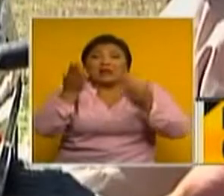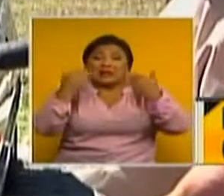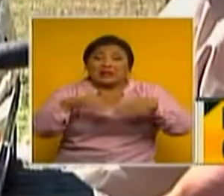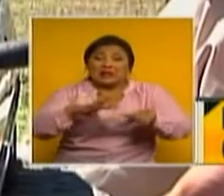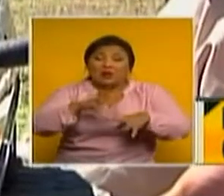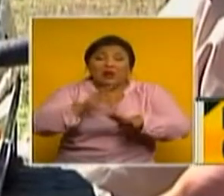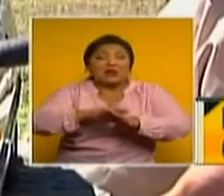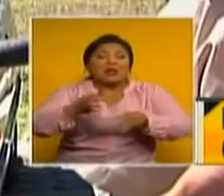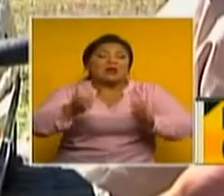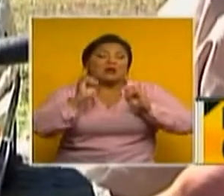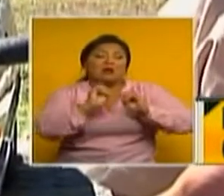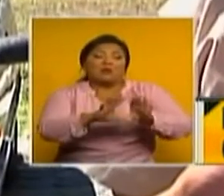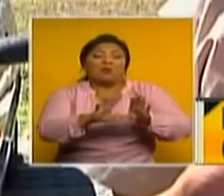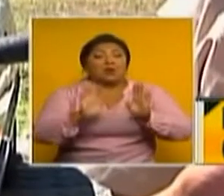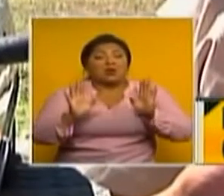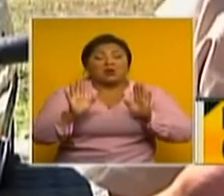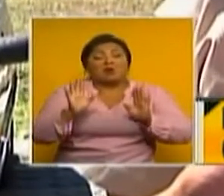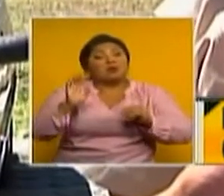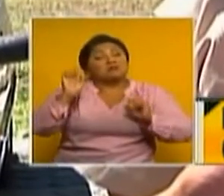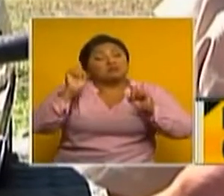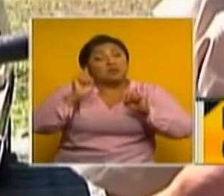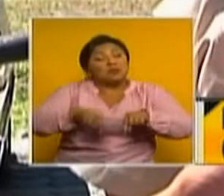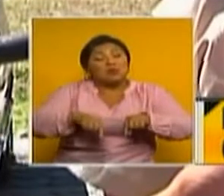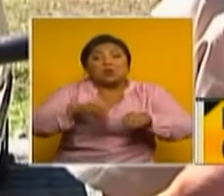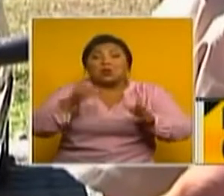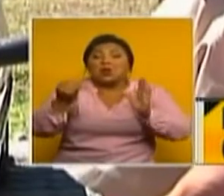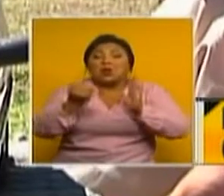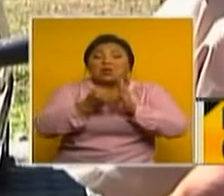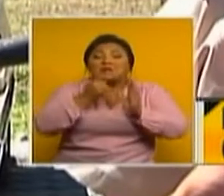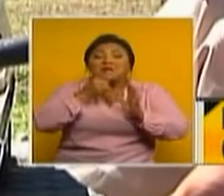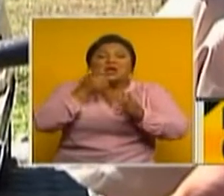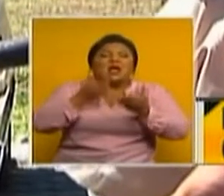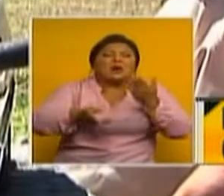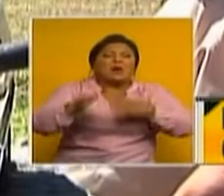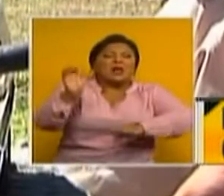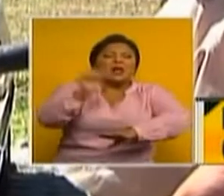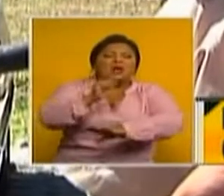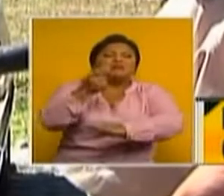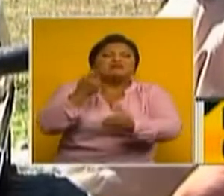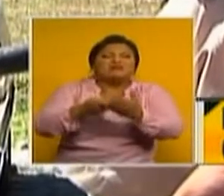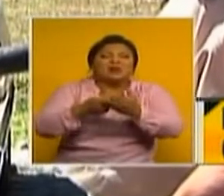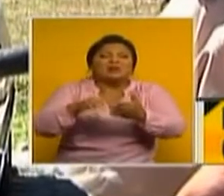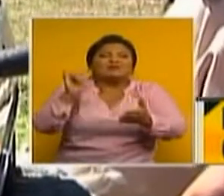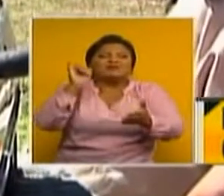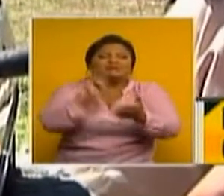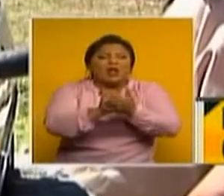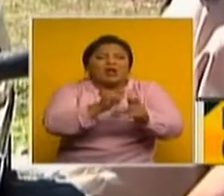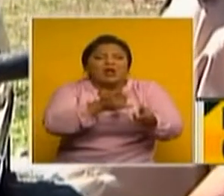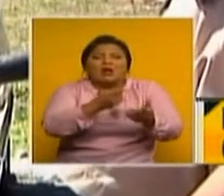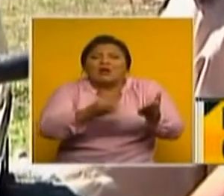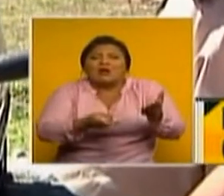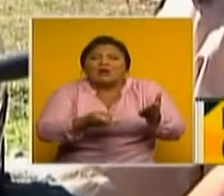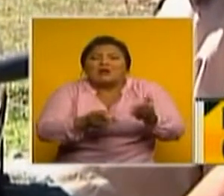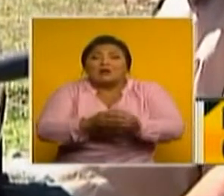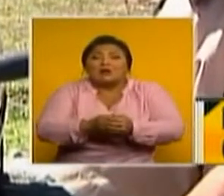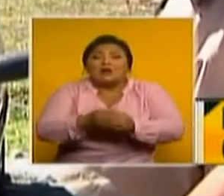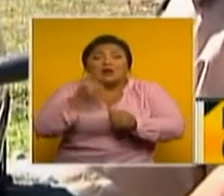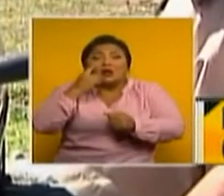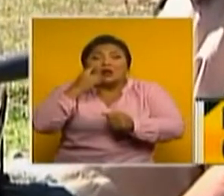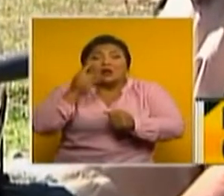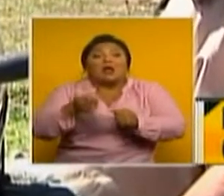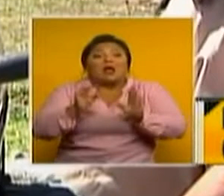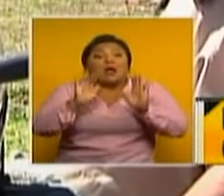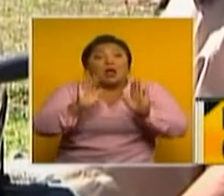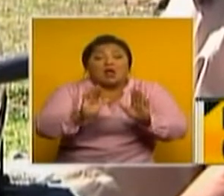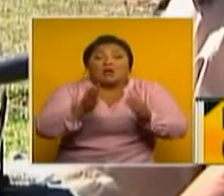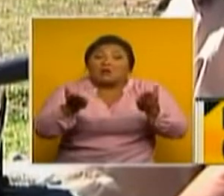No fue posible identificar a quienes conducían estos vehículos porque, les repito, estaban estacionados. Seguramente estaban momentáneamente